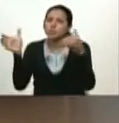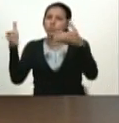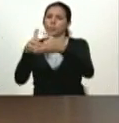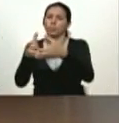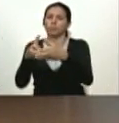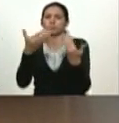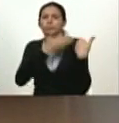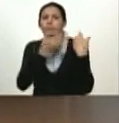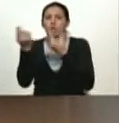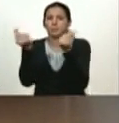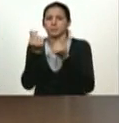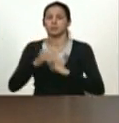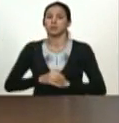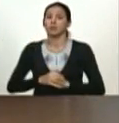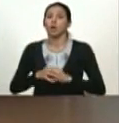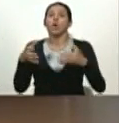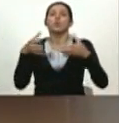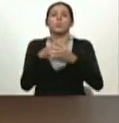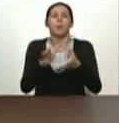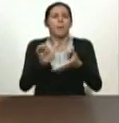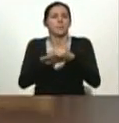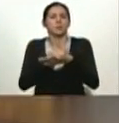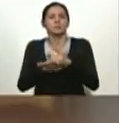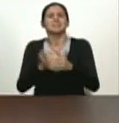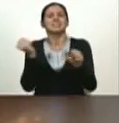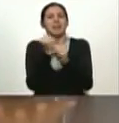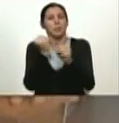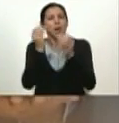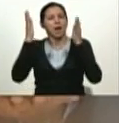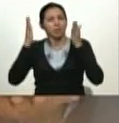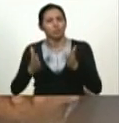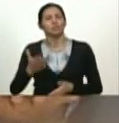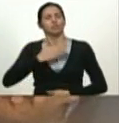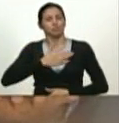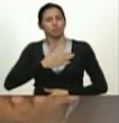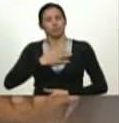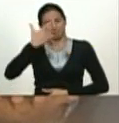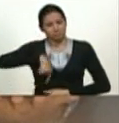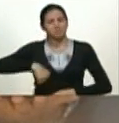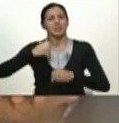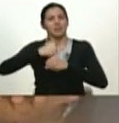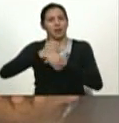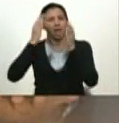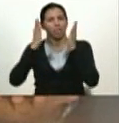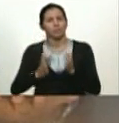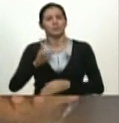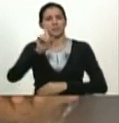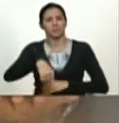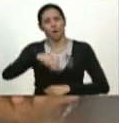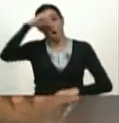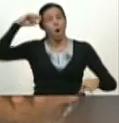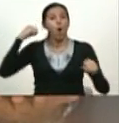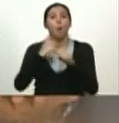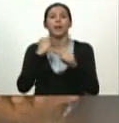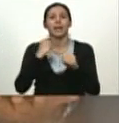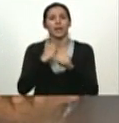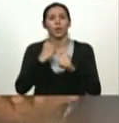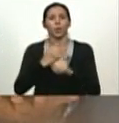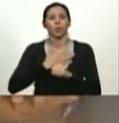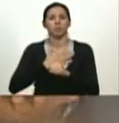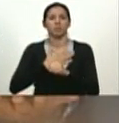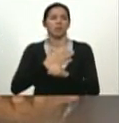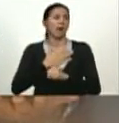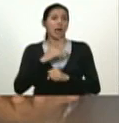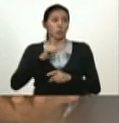o clase obrera, hermanos y hermanas, yo me siento orgulloso de ser de la clase obrera porque hay gente que le pregunta no, yo no soy clase